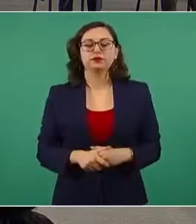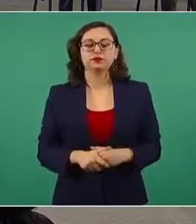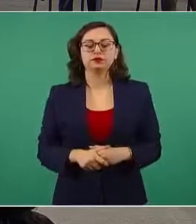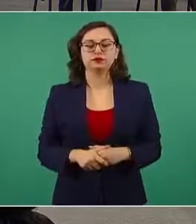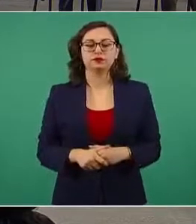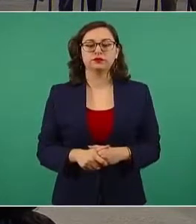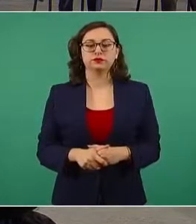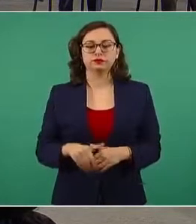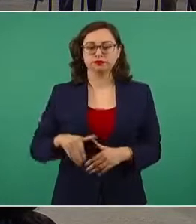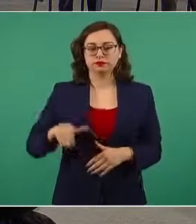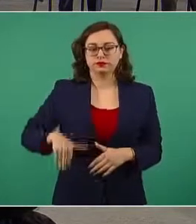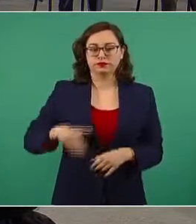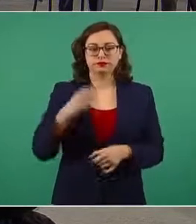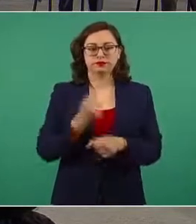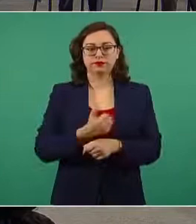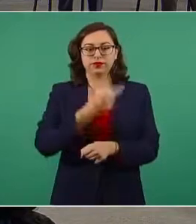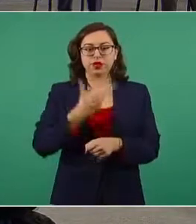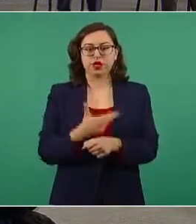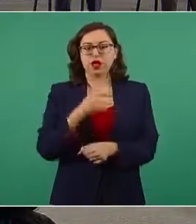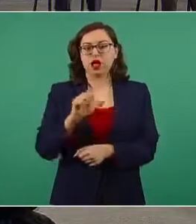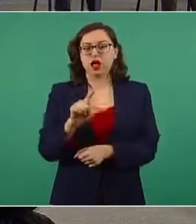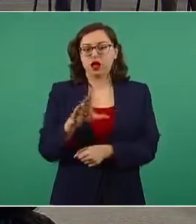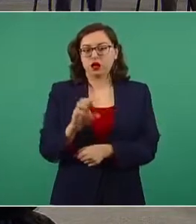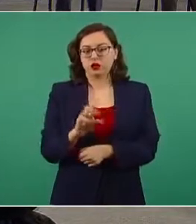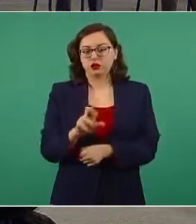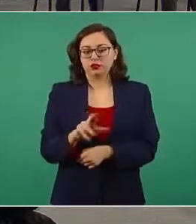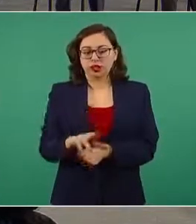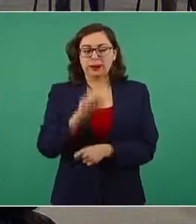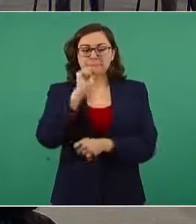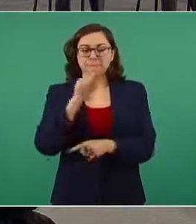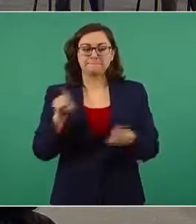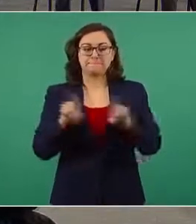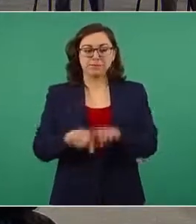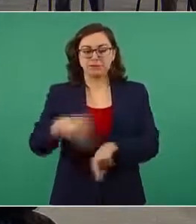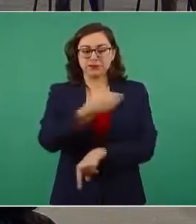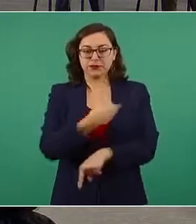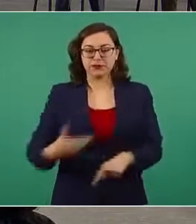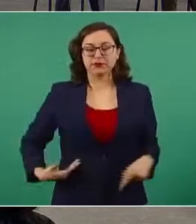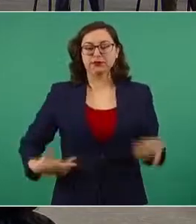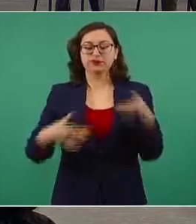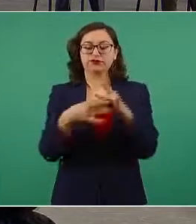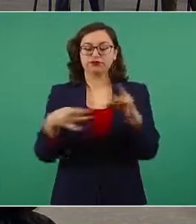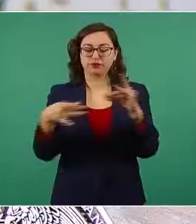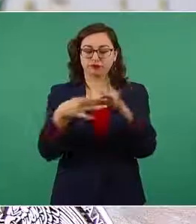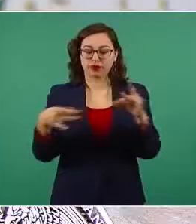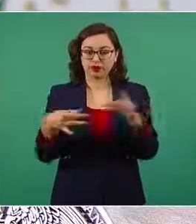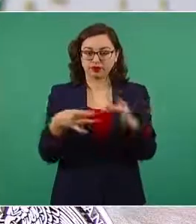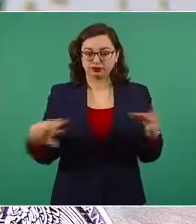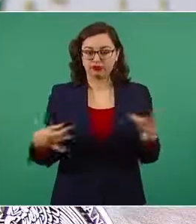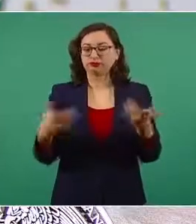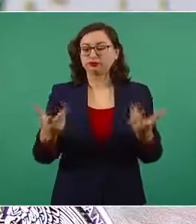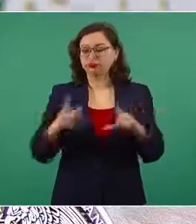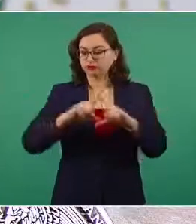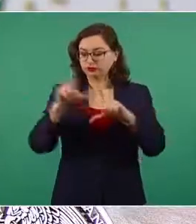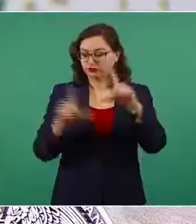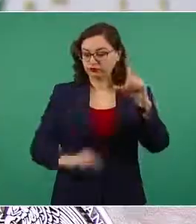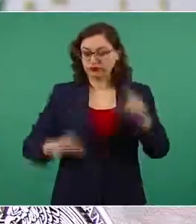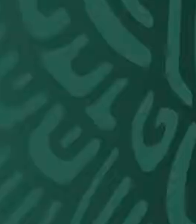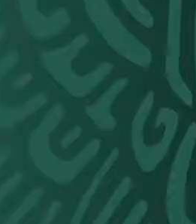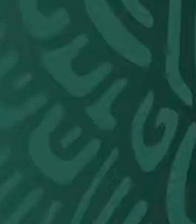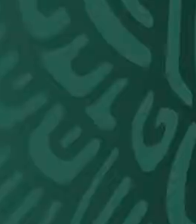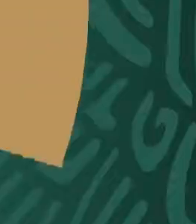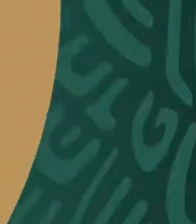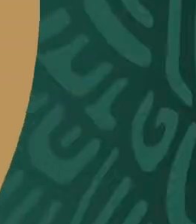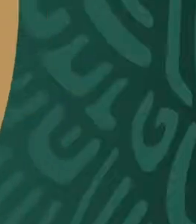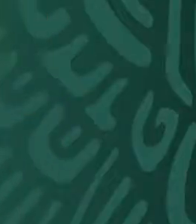pandemia COVID-19. También habló del incremento de vacunas aplicadas y del arribo de nuevas dosis. Afirmó que inició la